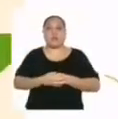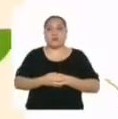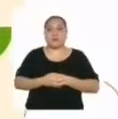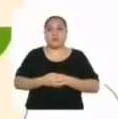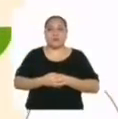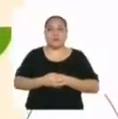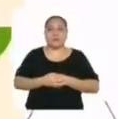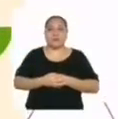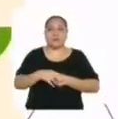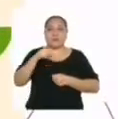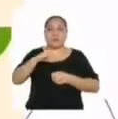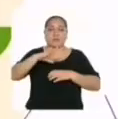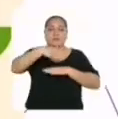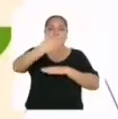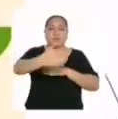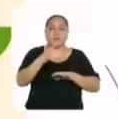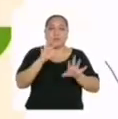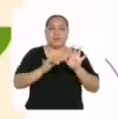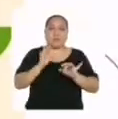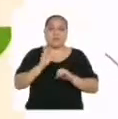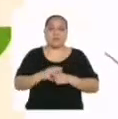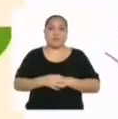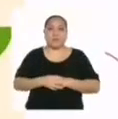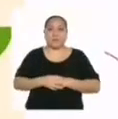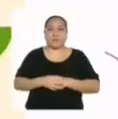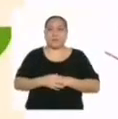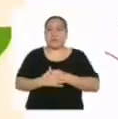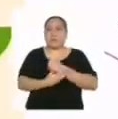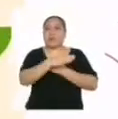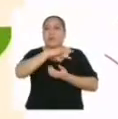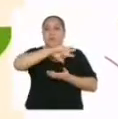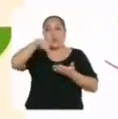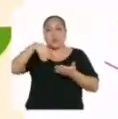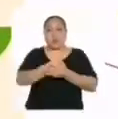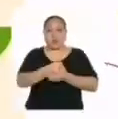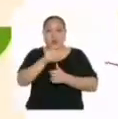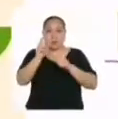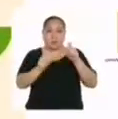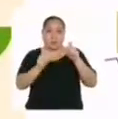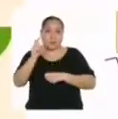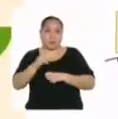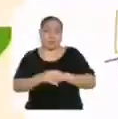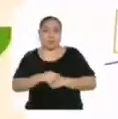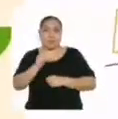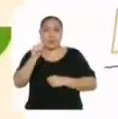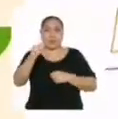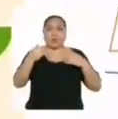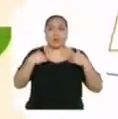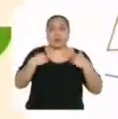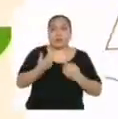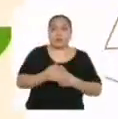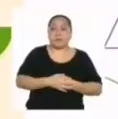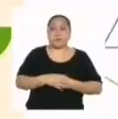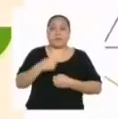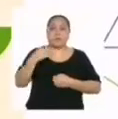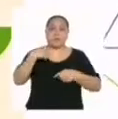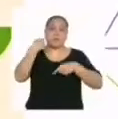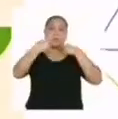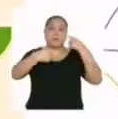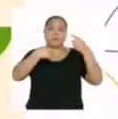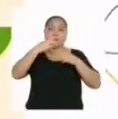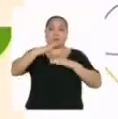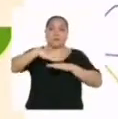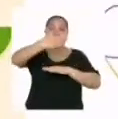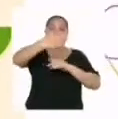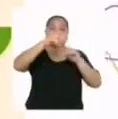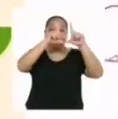En el caso de las computadoras, para todos aquellos y aquellas que la tengan, les cuento que